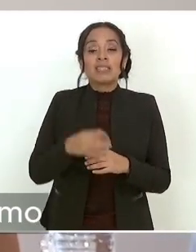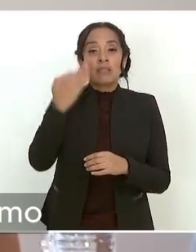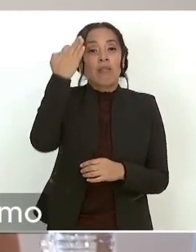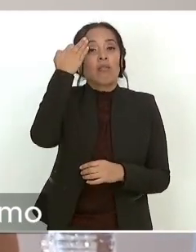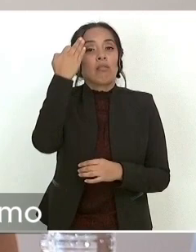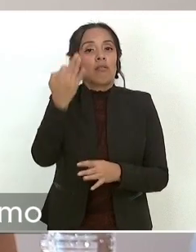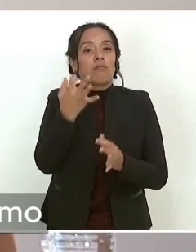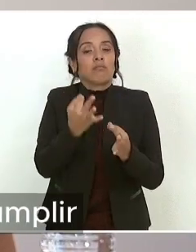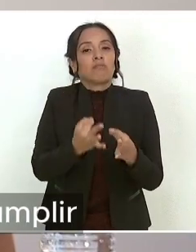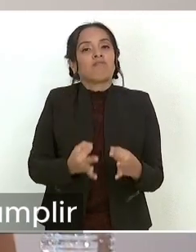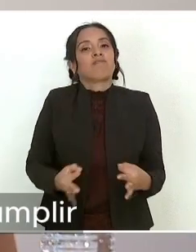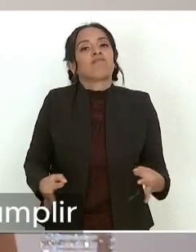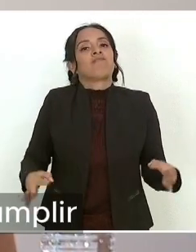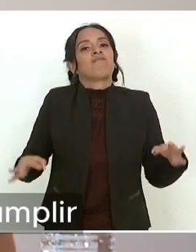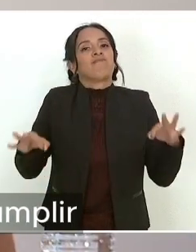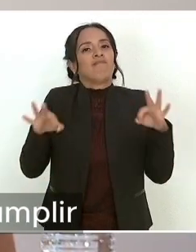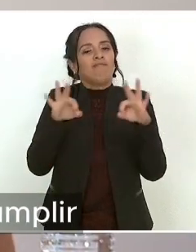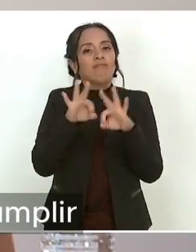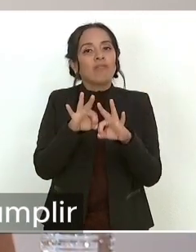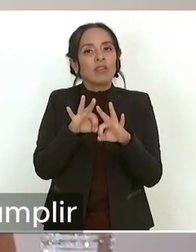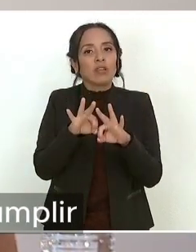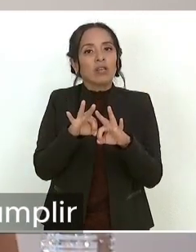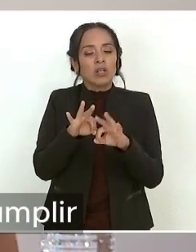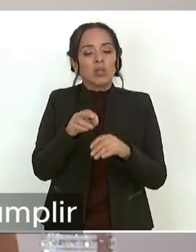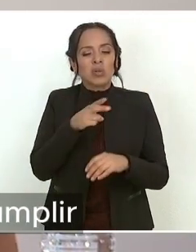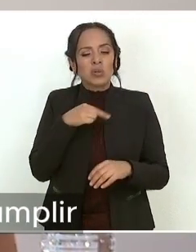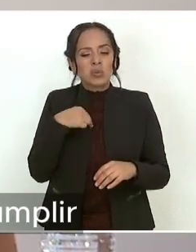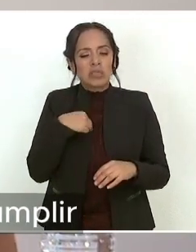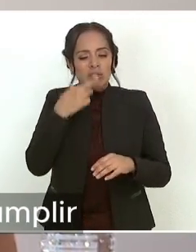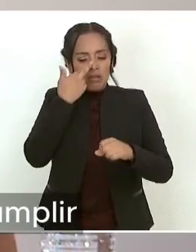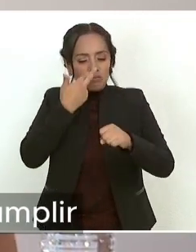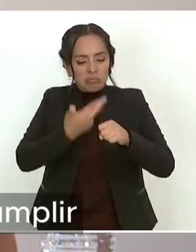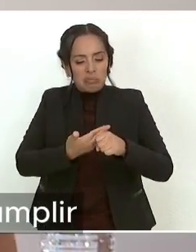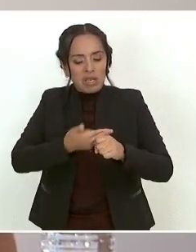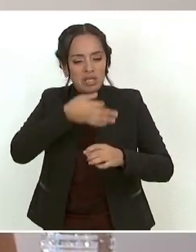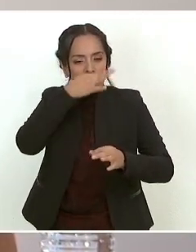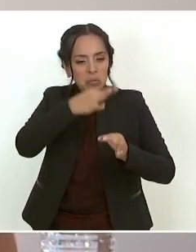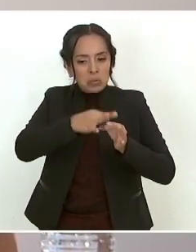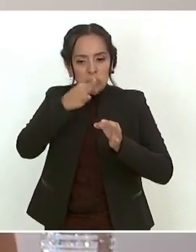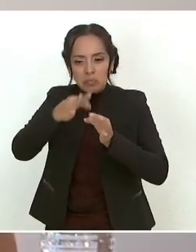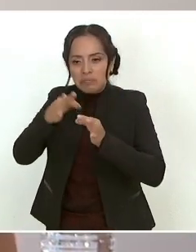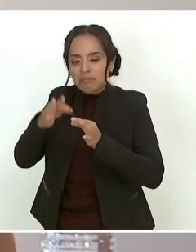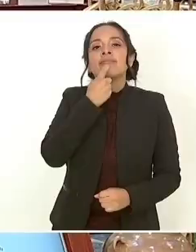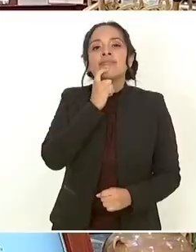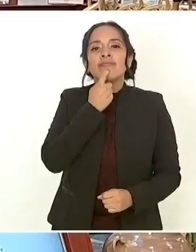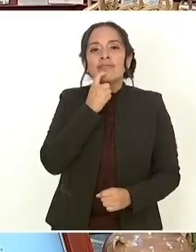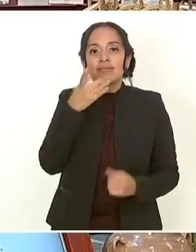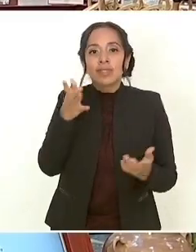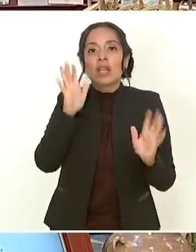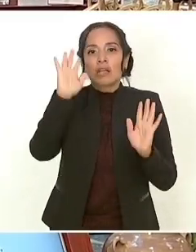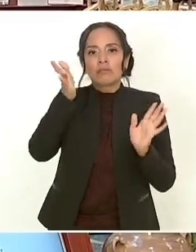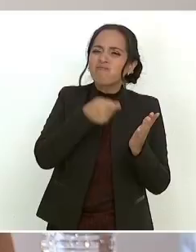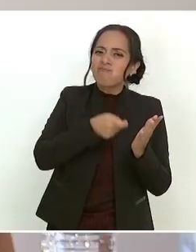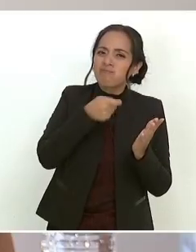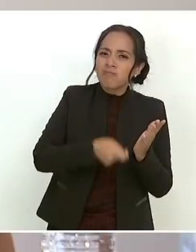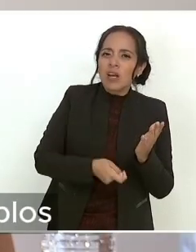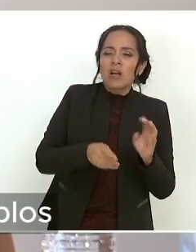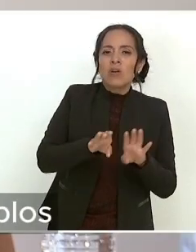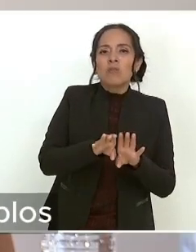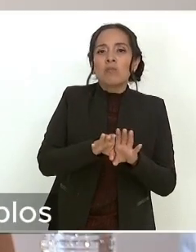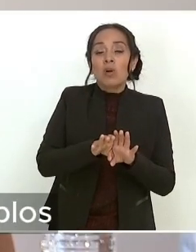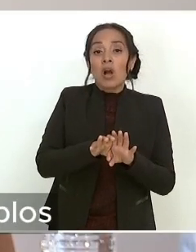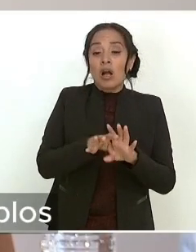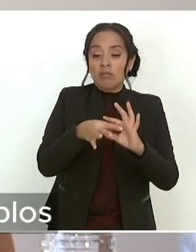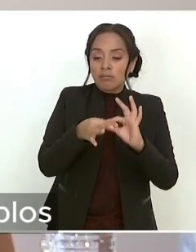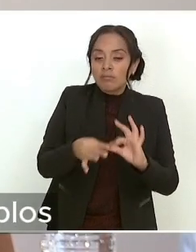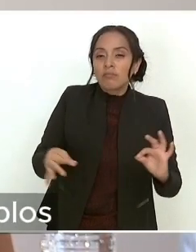importantísimo y hoy nuestra tarea será cumplir y hacer cumplir este decreto que no expresa